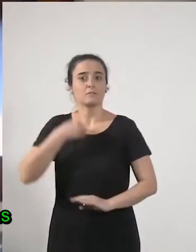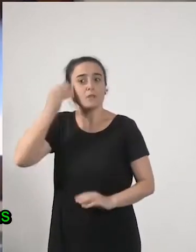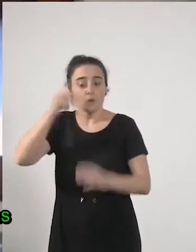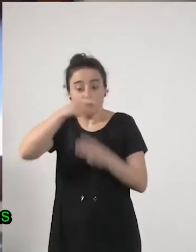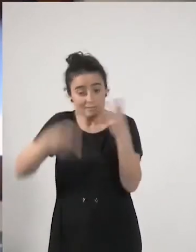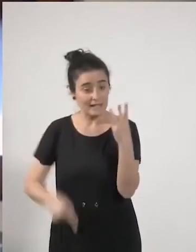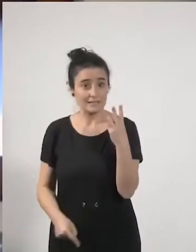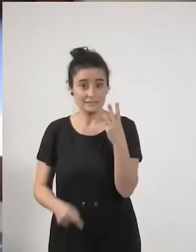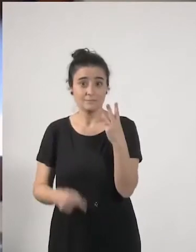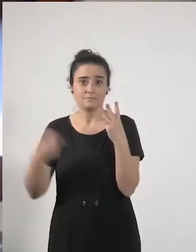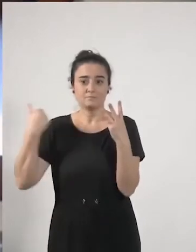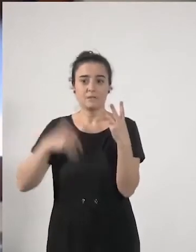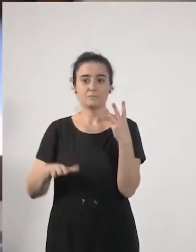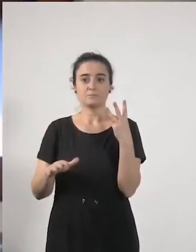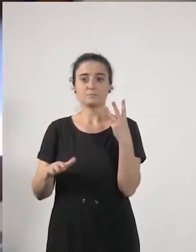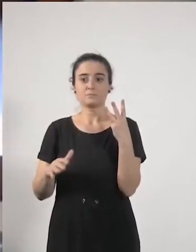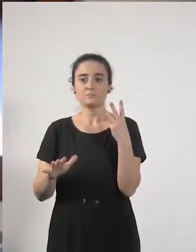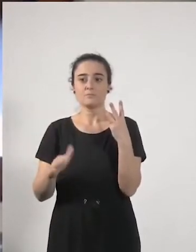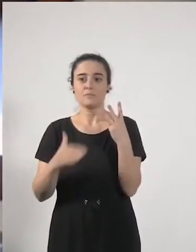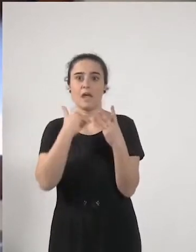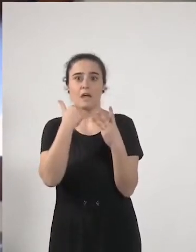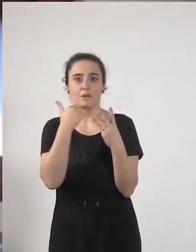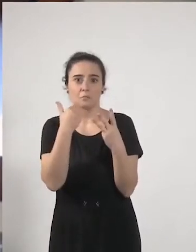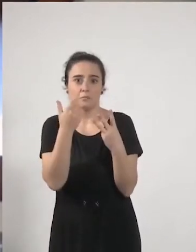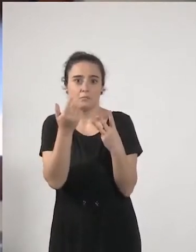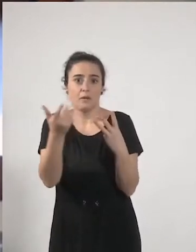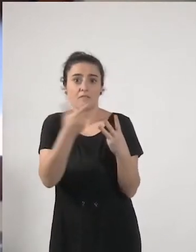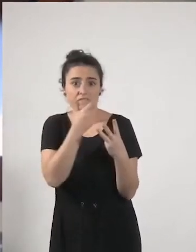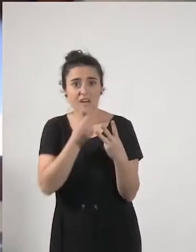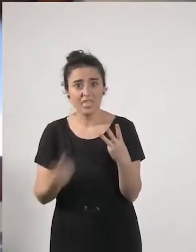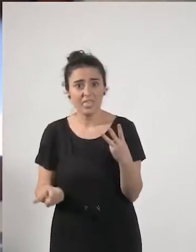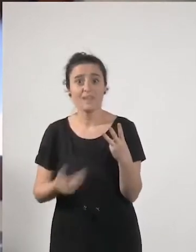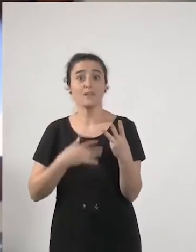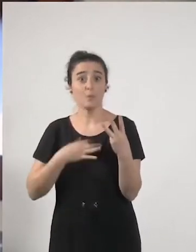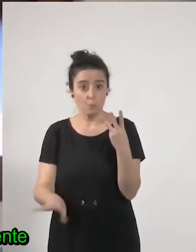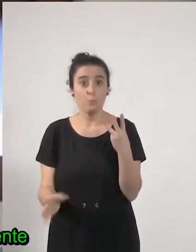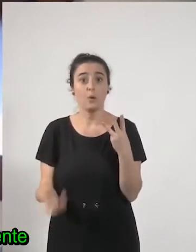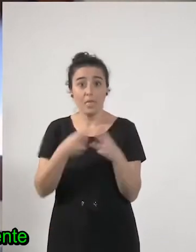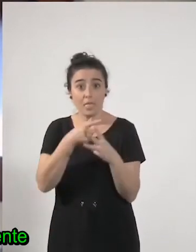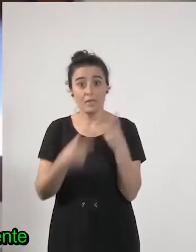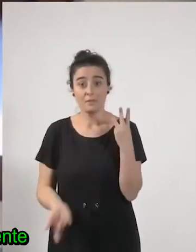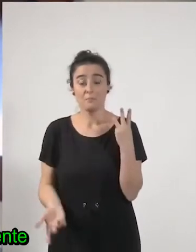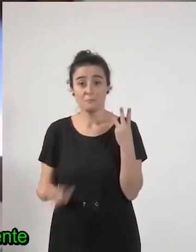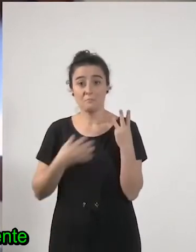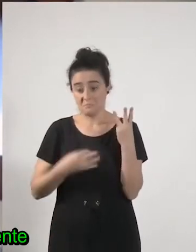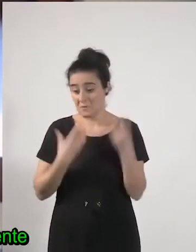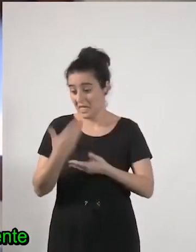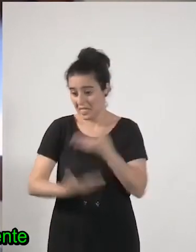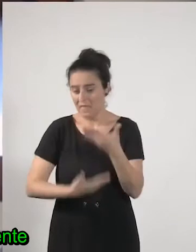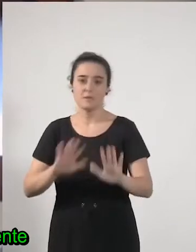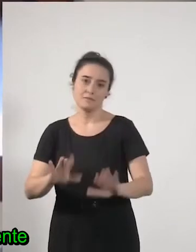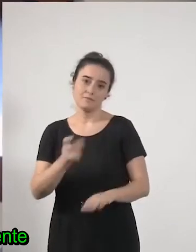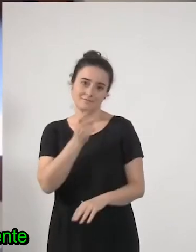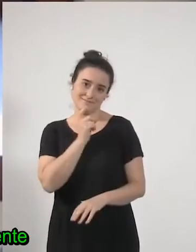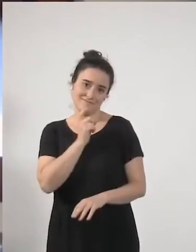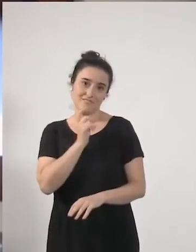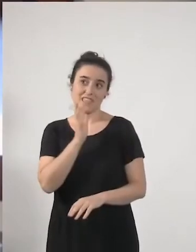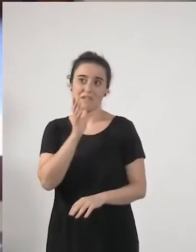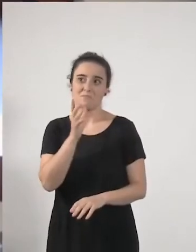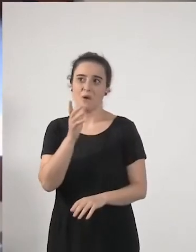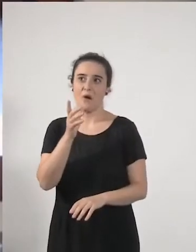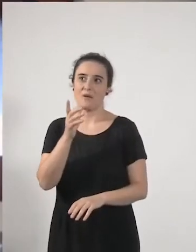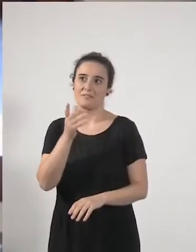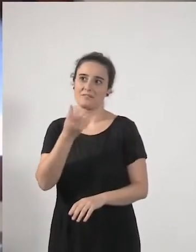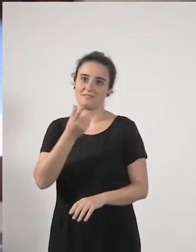daríamos no es casi nada o sea es fácil es posible pero pero es difícil porque tenemos enfrente